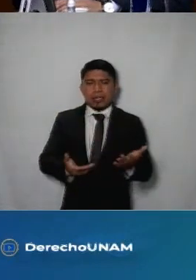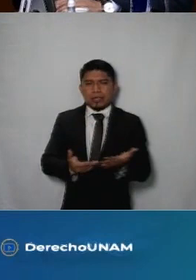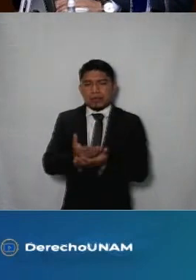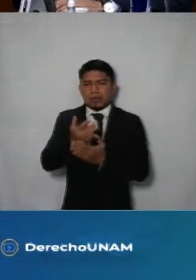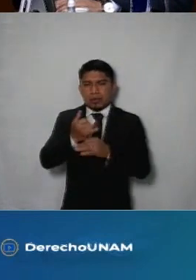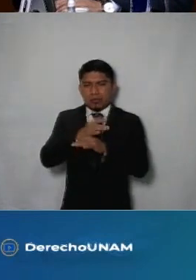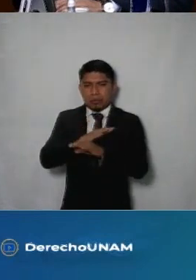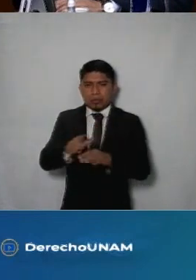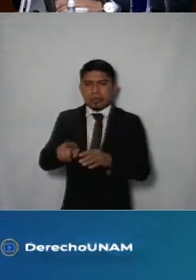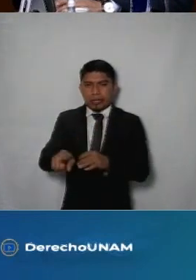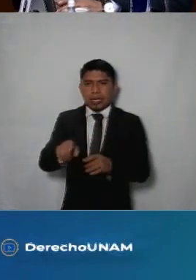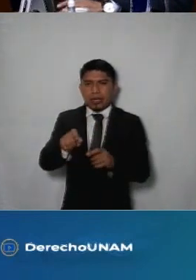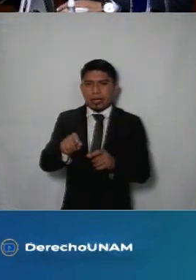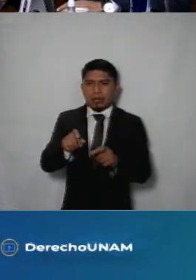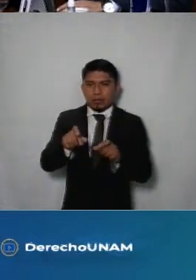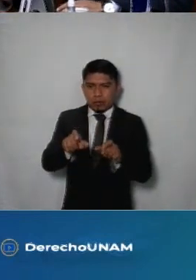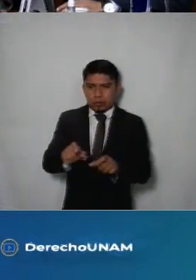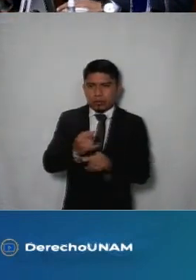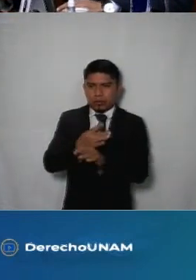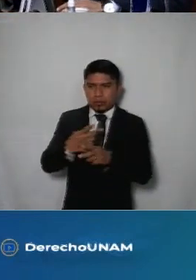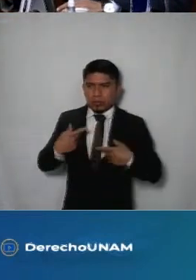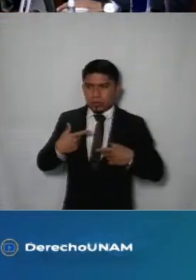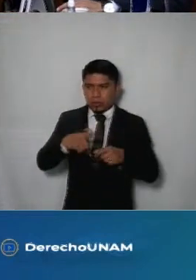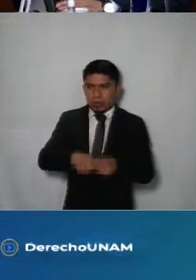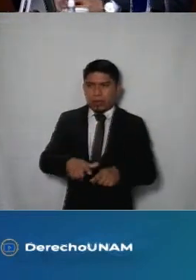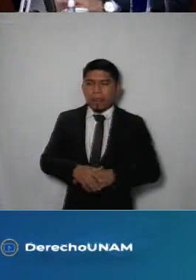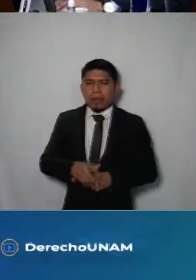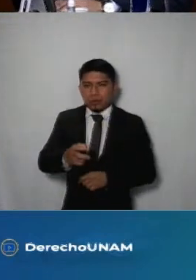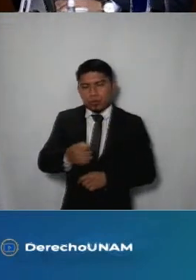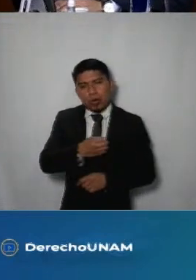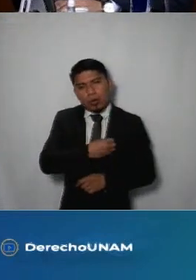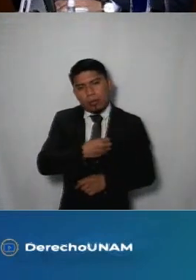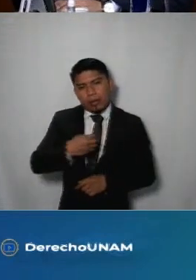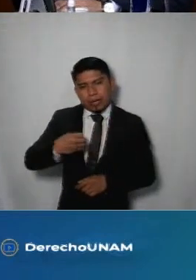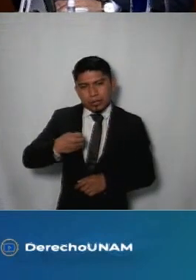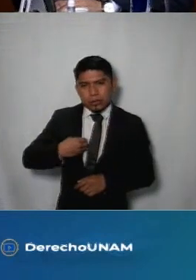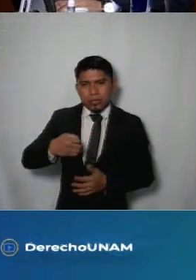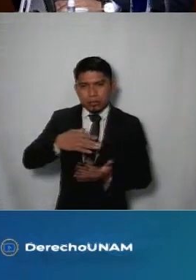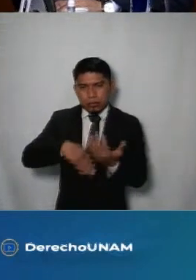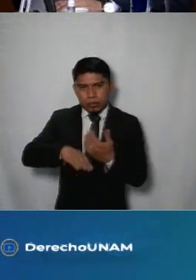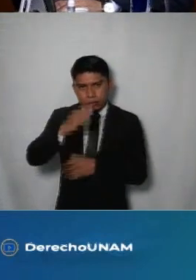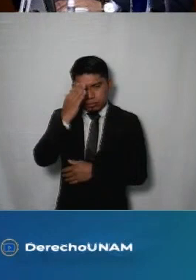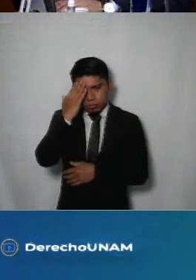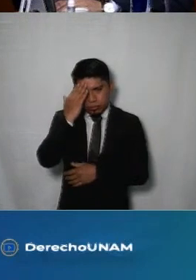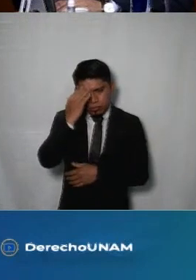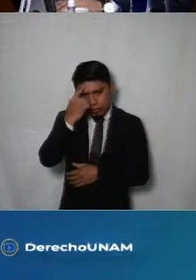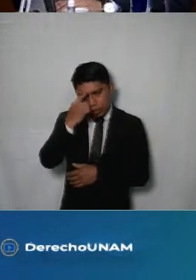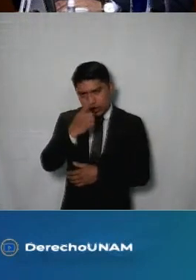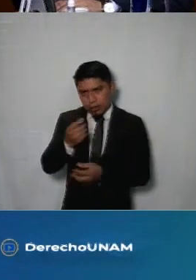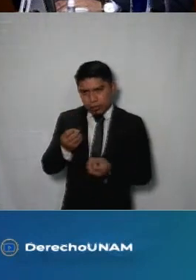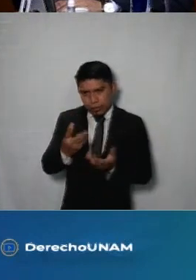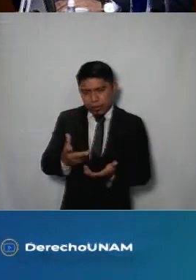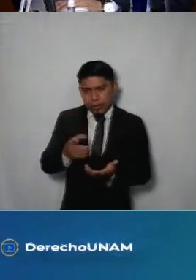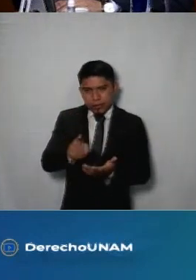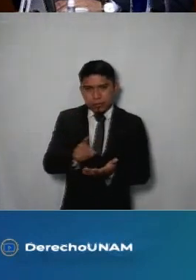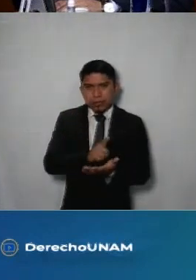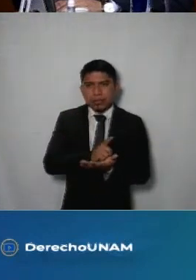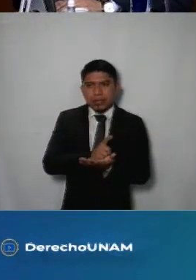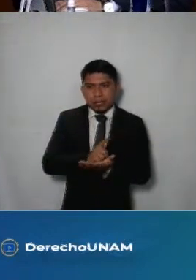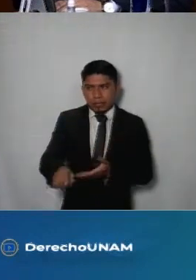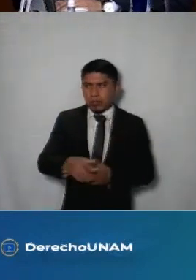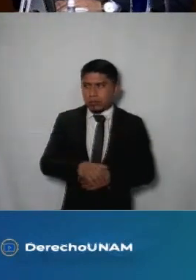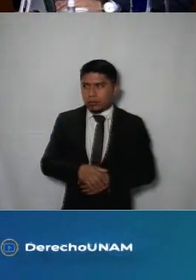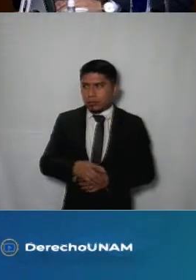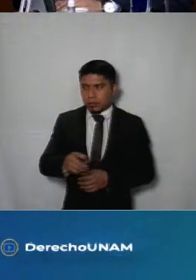acceso a la información y el de la protección de los datos personales es una obligación de toda autoridad que para garantizar estos